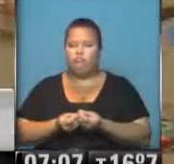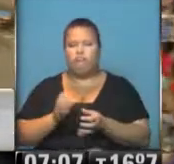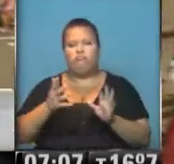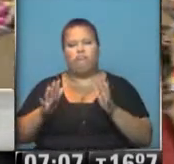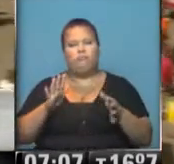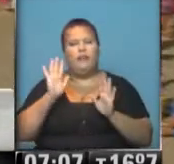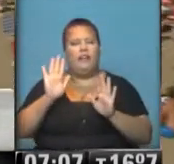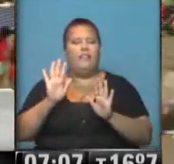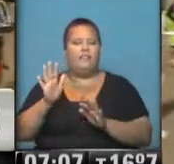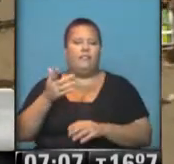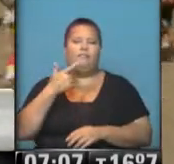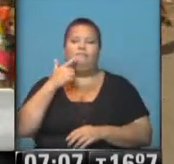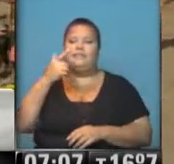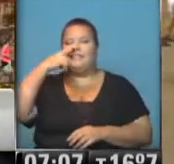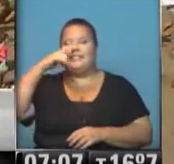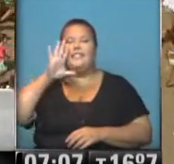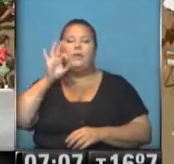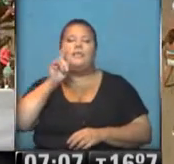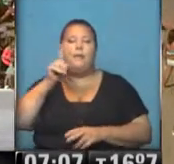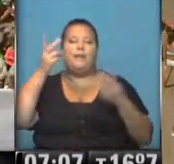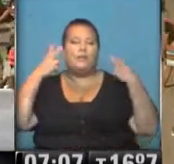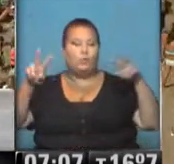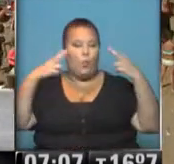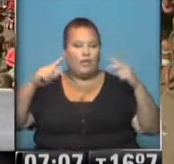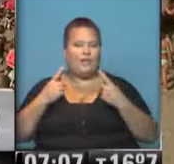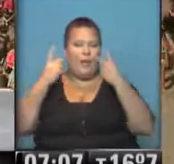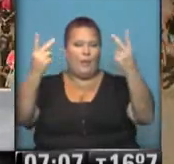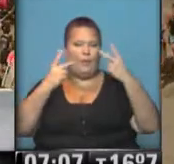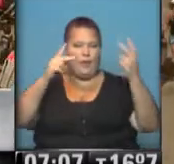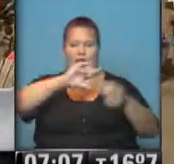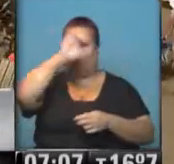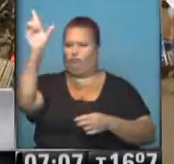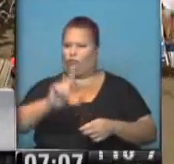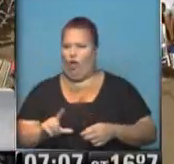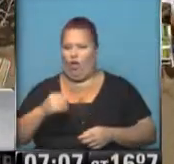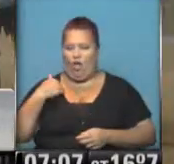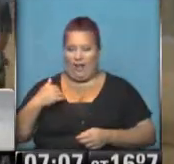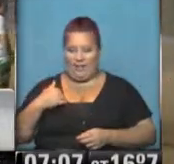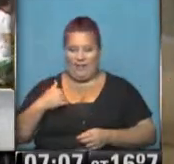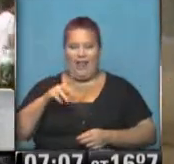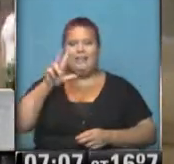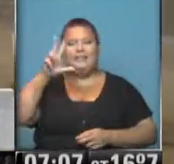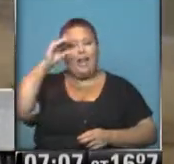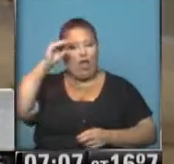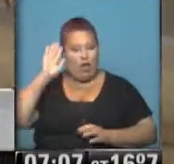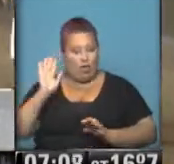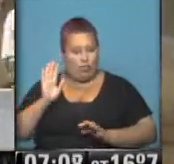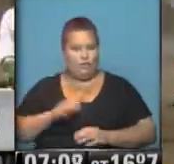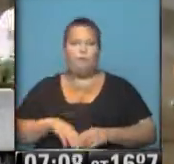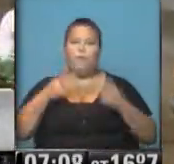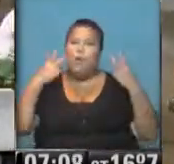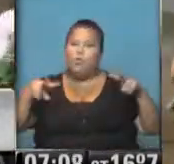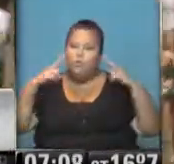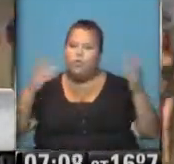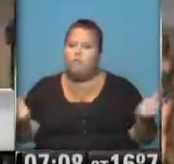estadía de estos más de 750.000 turistas que se han movido a lo largo y a ancho de todo el país, de tres noches. Bien, el turismo